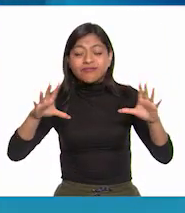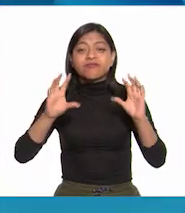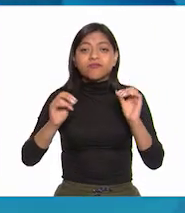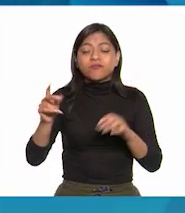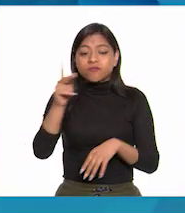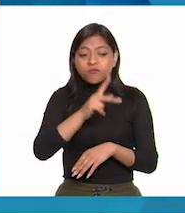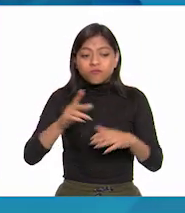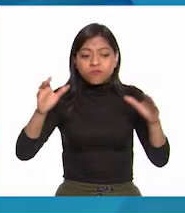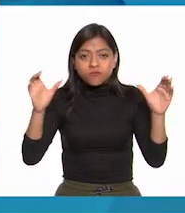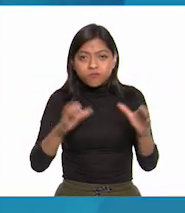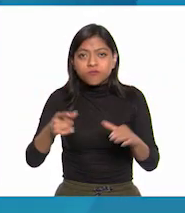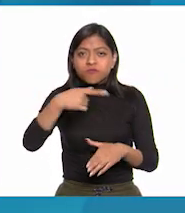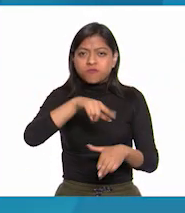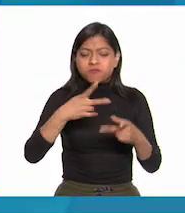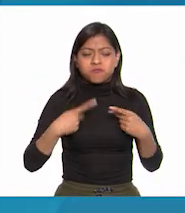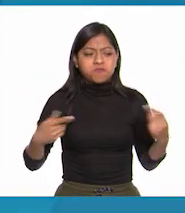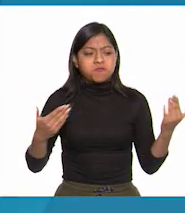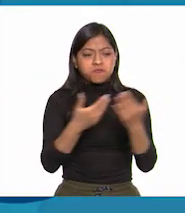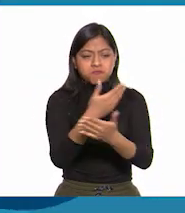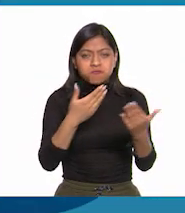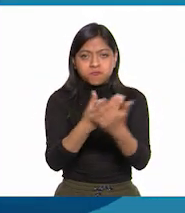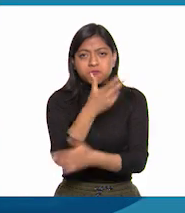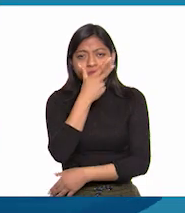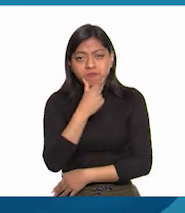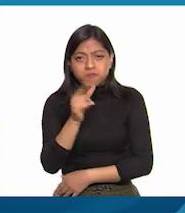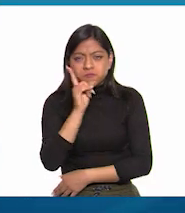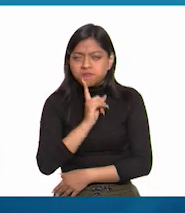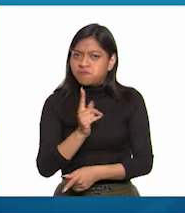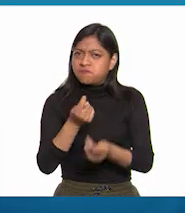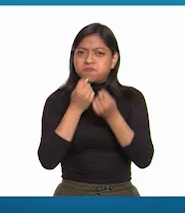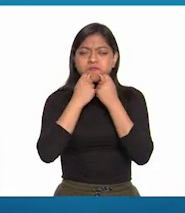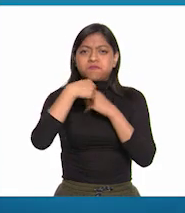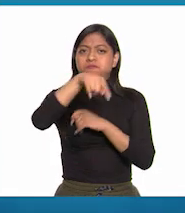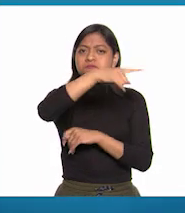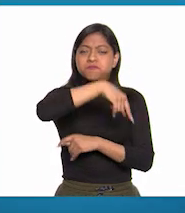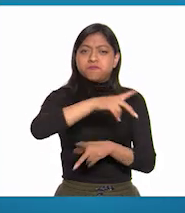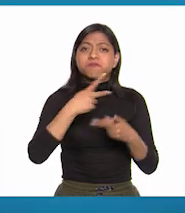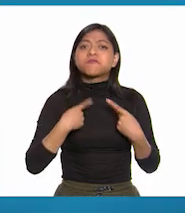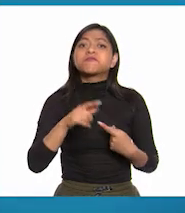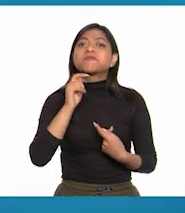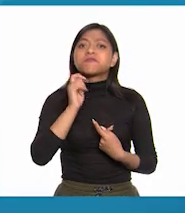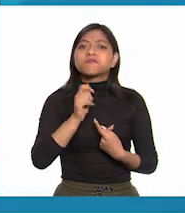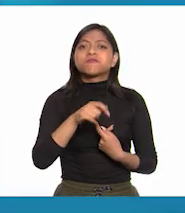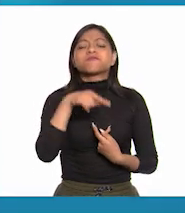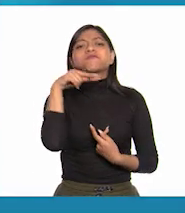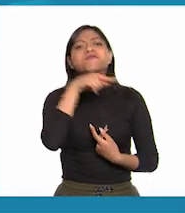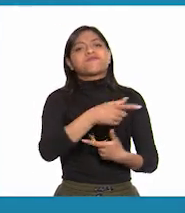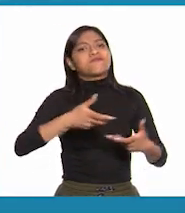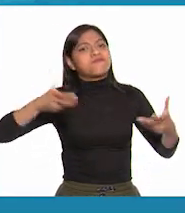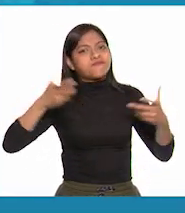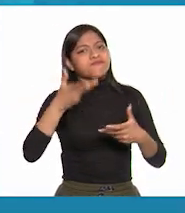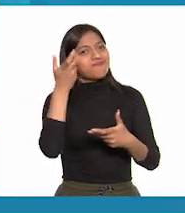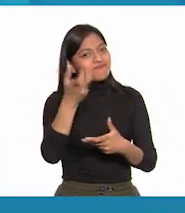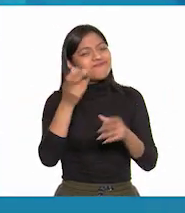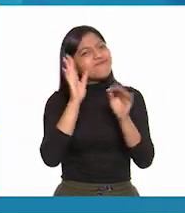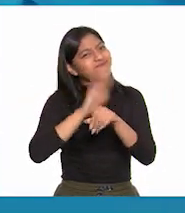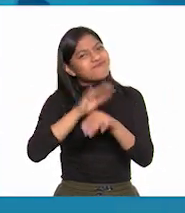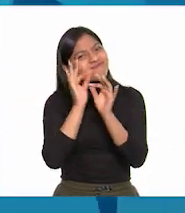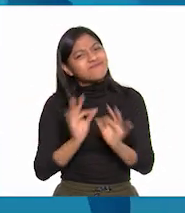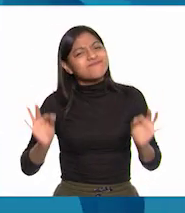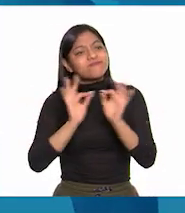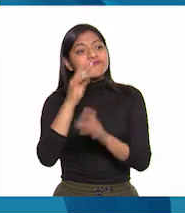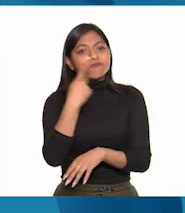en donde nacen los hombres o las mujeres, ellos son finalmente del tamaño de su obra, del tamaño de su